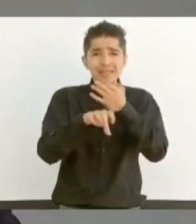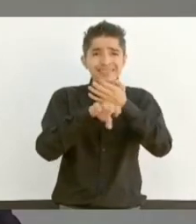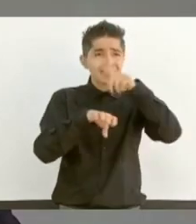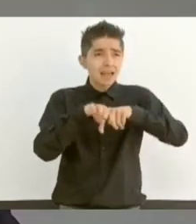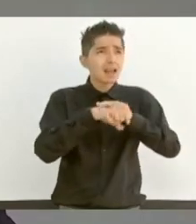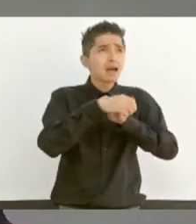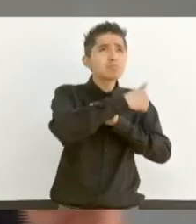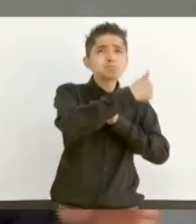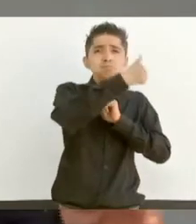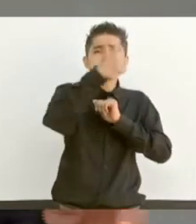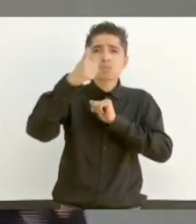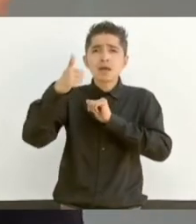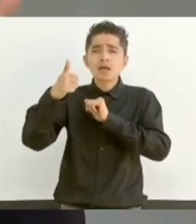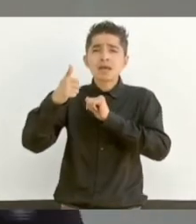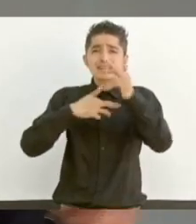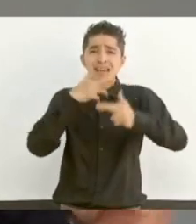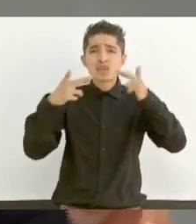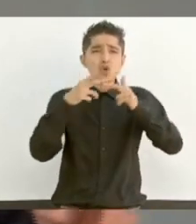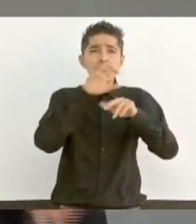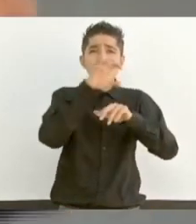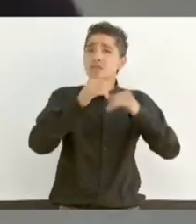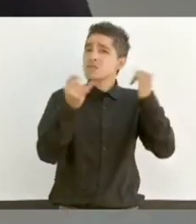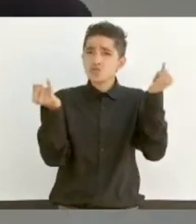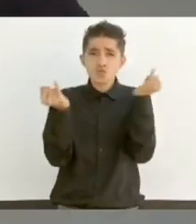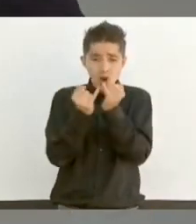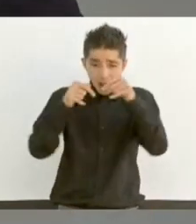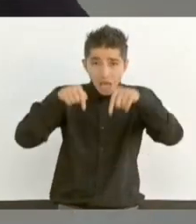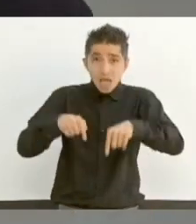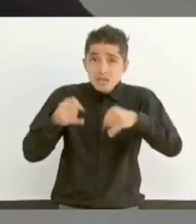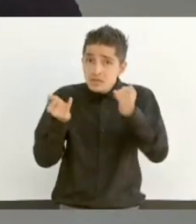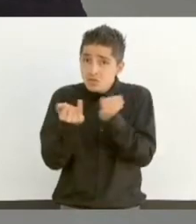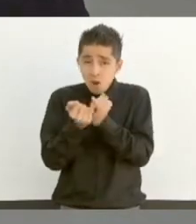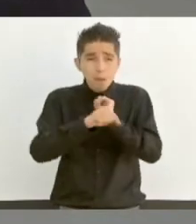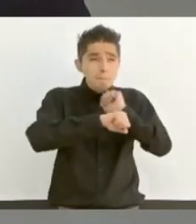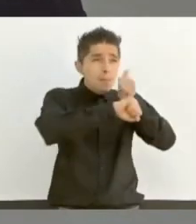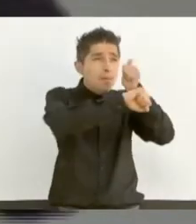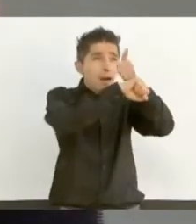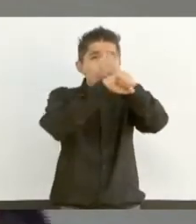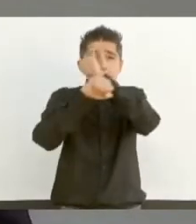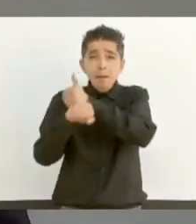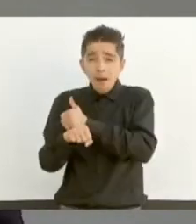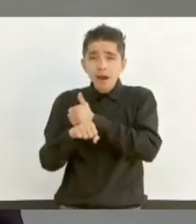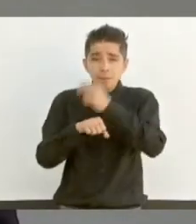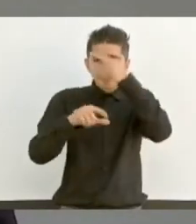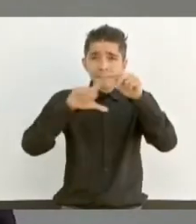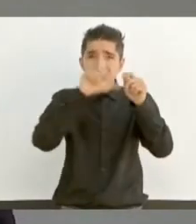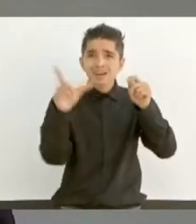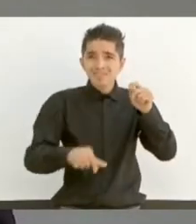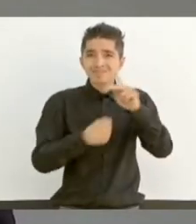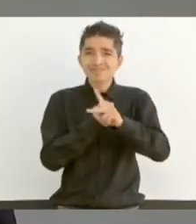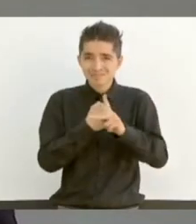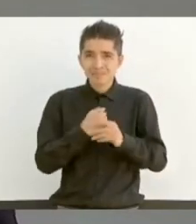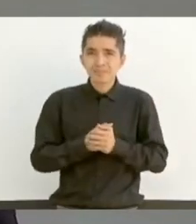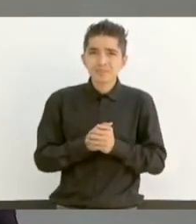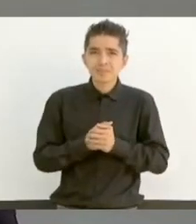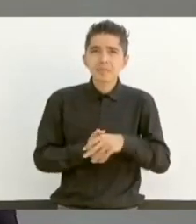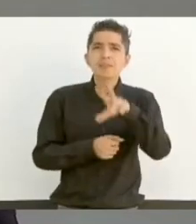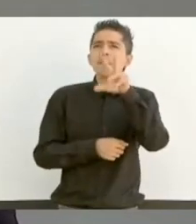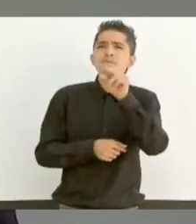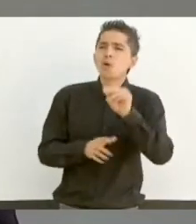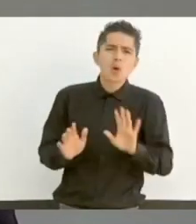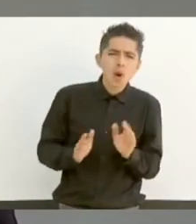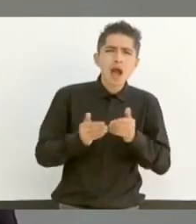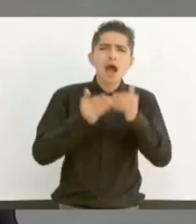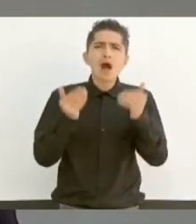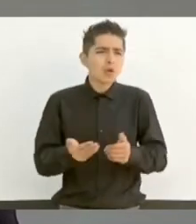ya no es el tiempo en que se llevaba a cabo un operativo, se enviaba